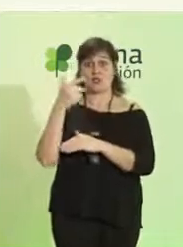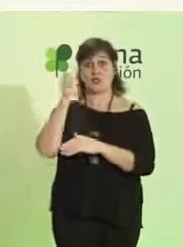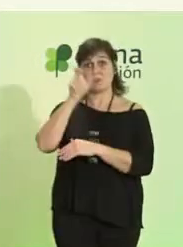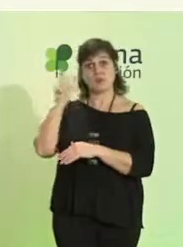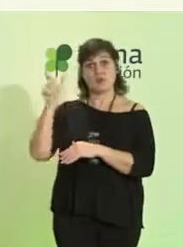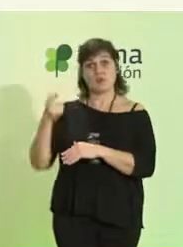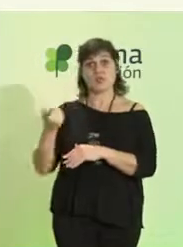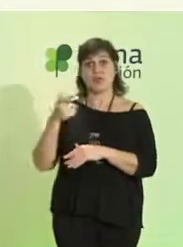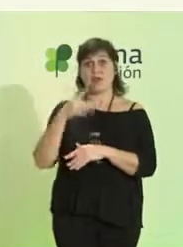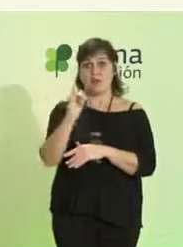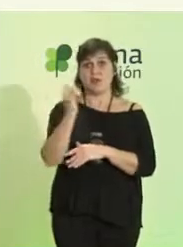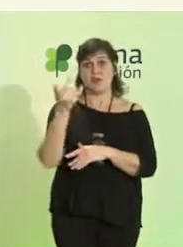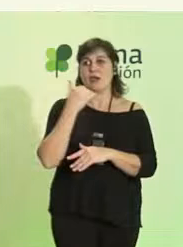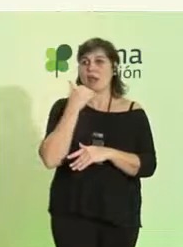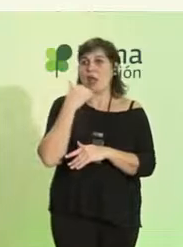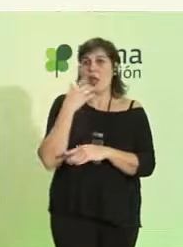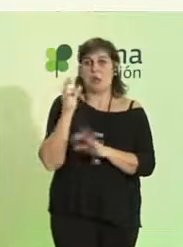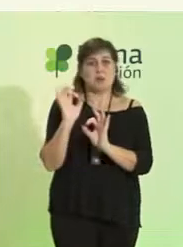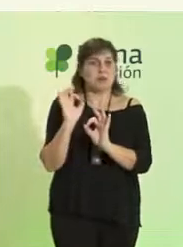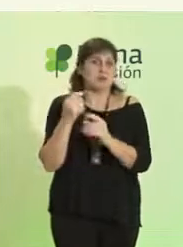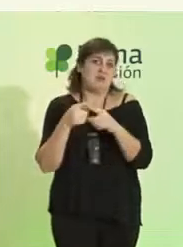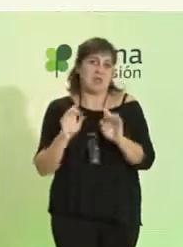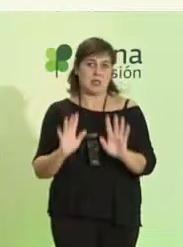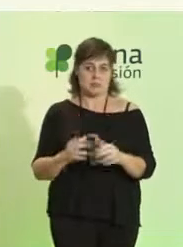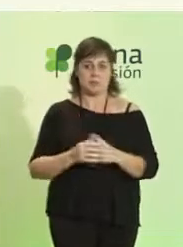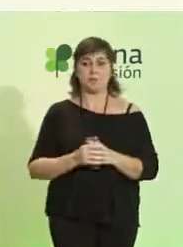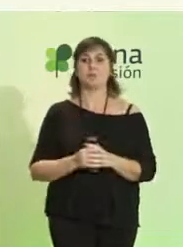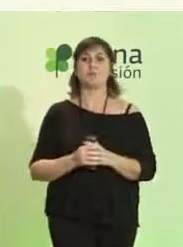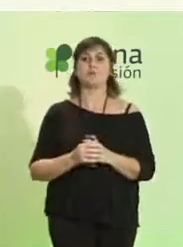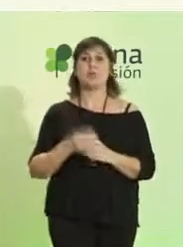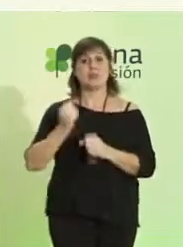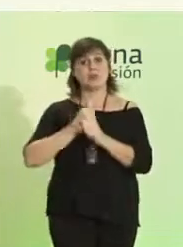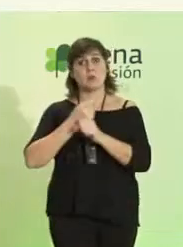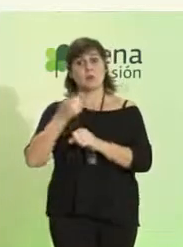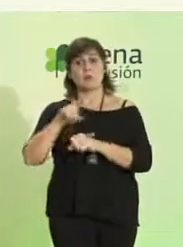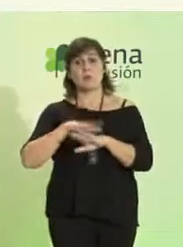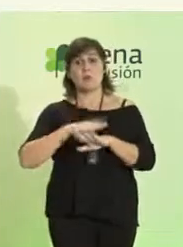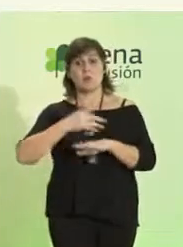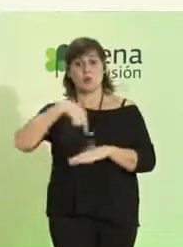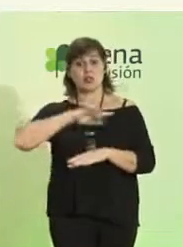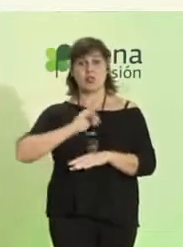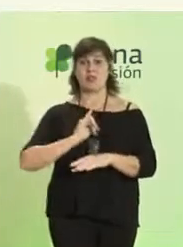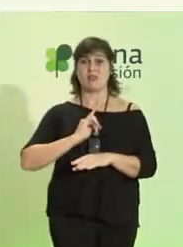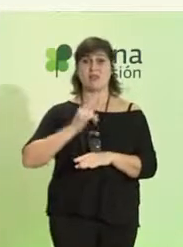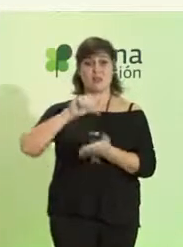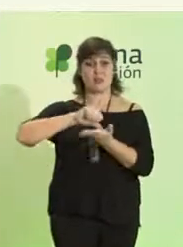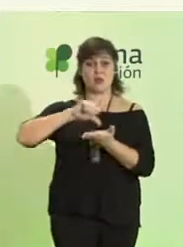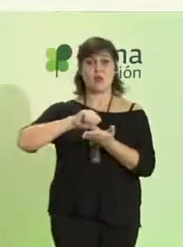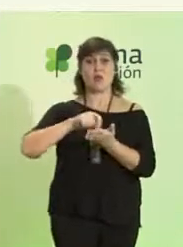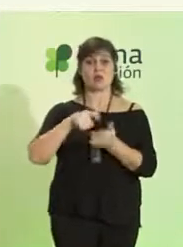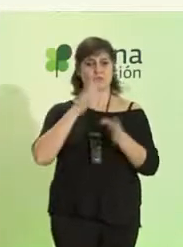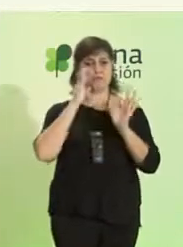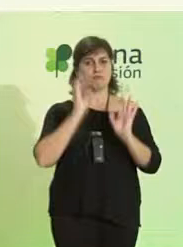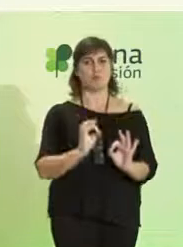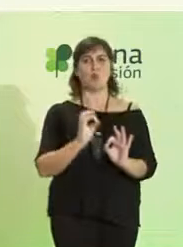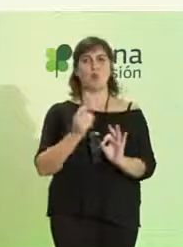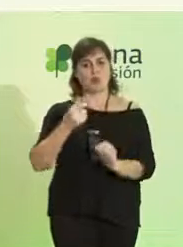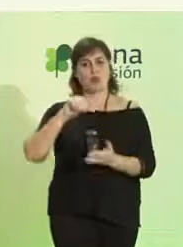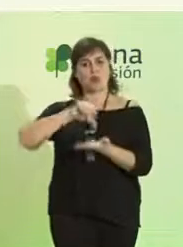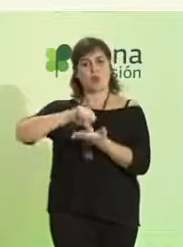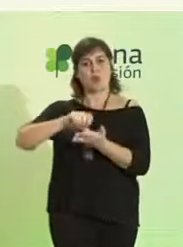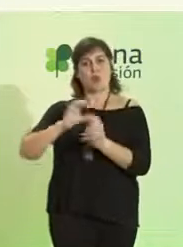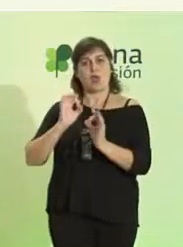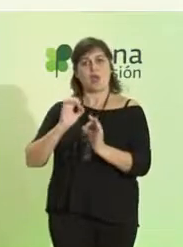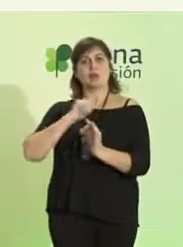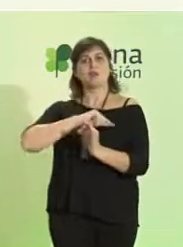de las personas que tienen singularidad. Trabajamos también para que nuestra identidad como ciudad sea de una ciudad inclusiva,